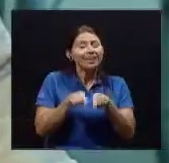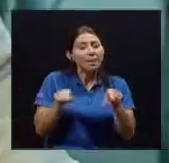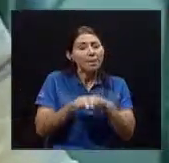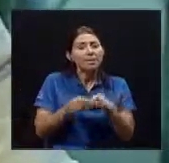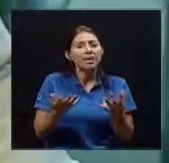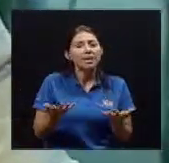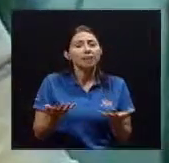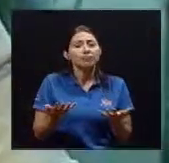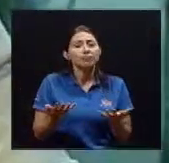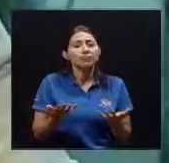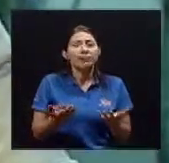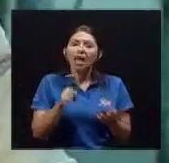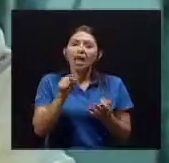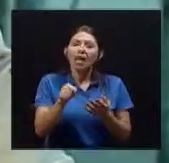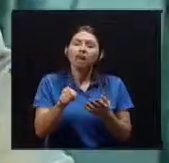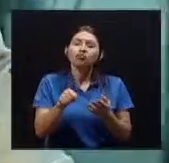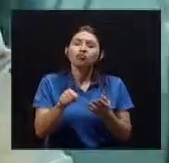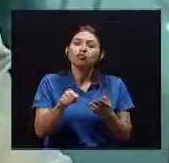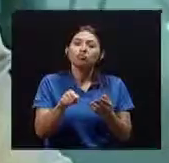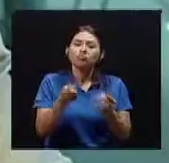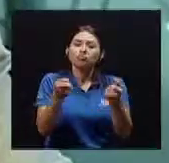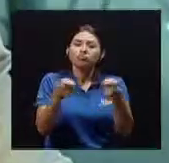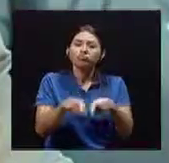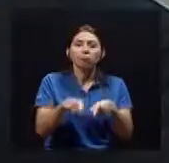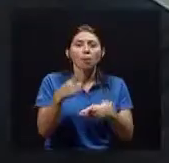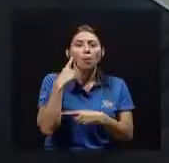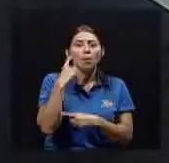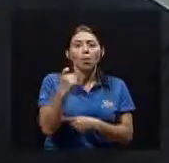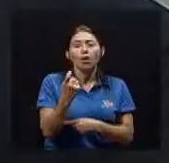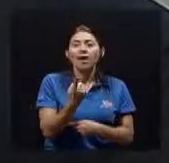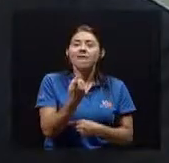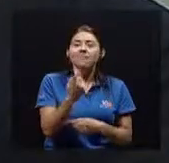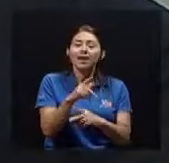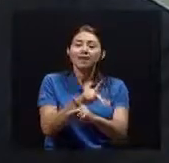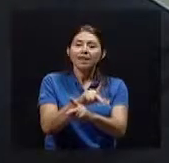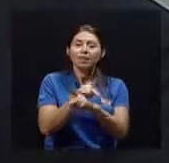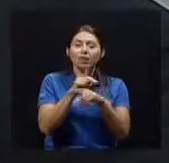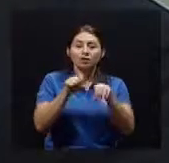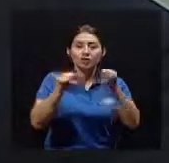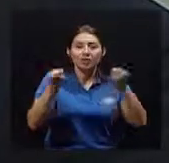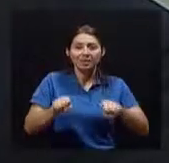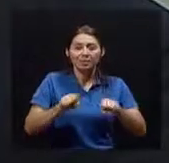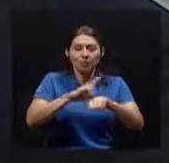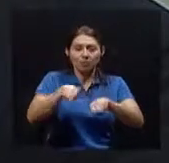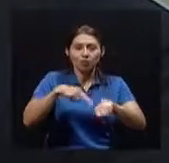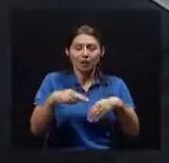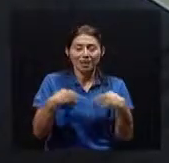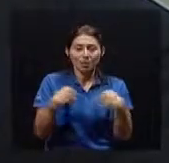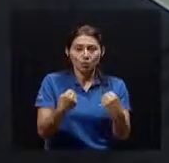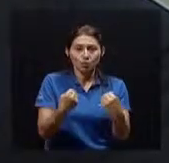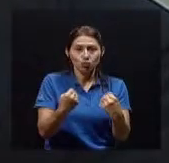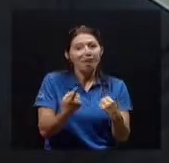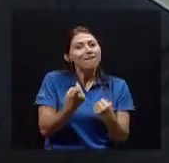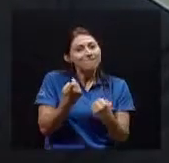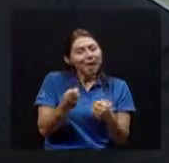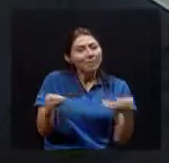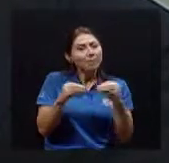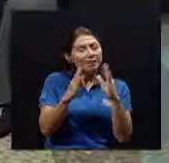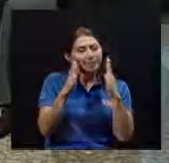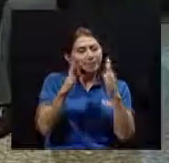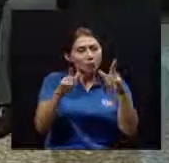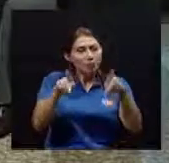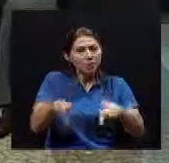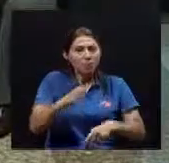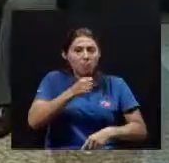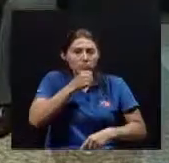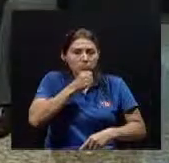estructurado De la falta De protección De los sistemas Nacionales De salud Hacia el adulto mayor Doctor